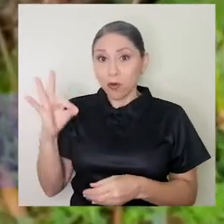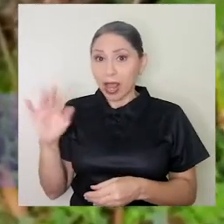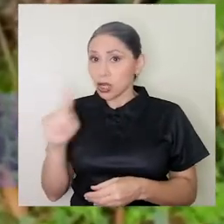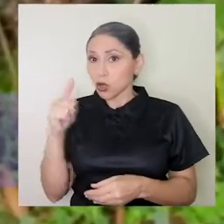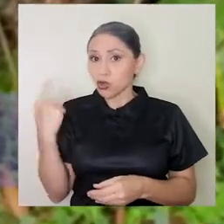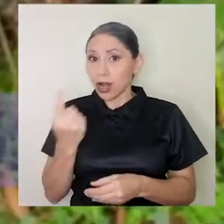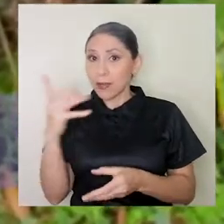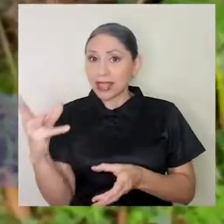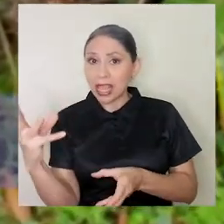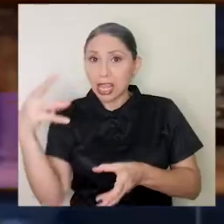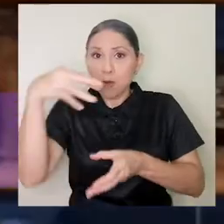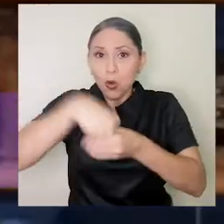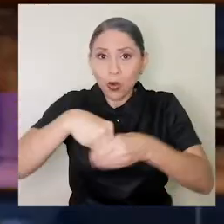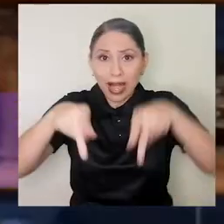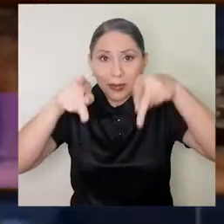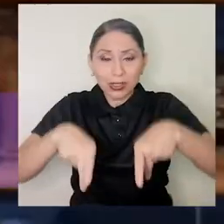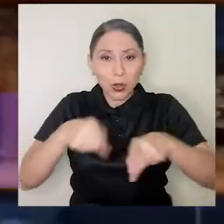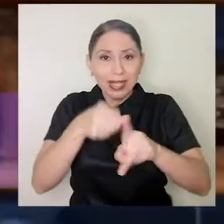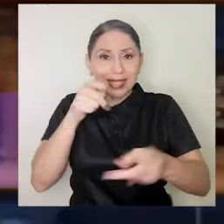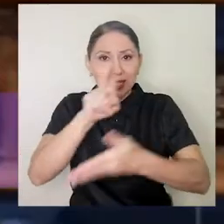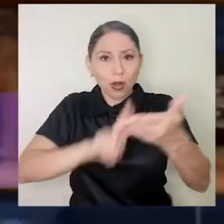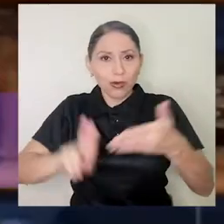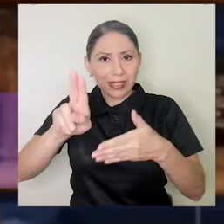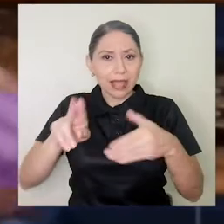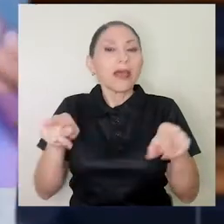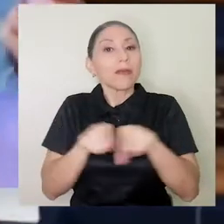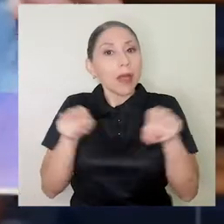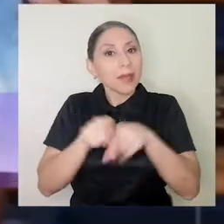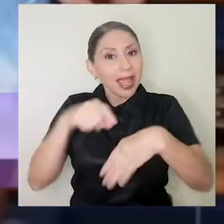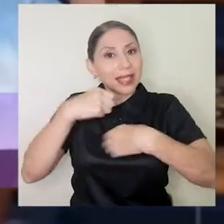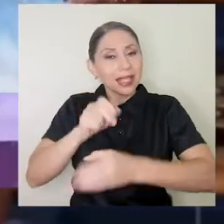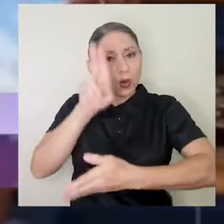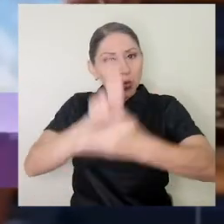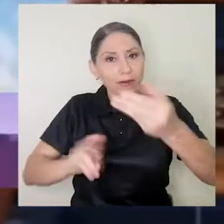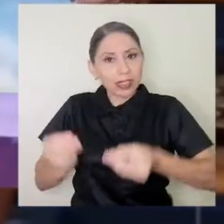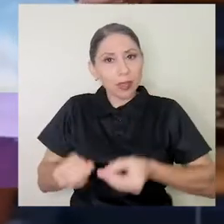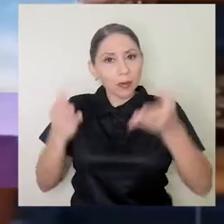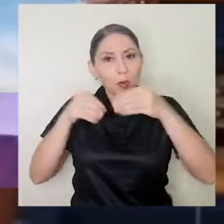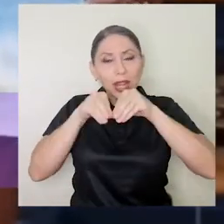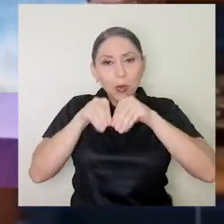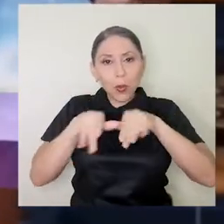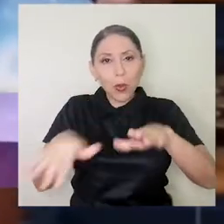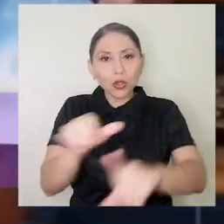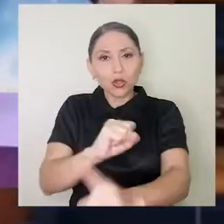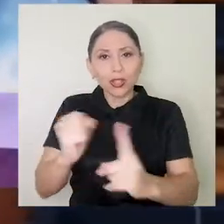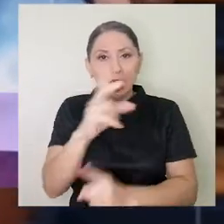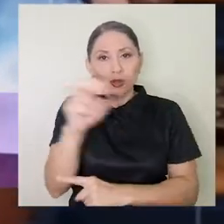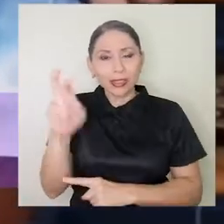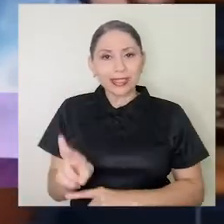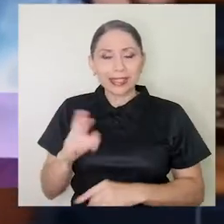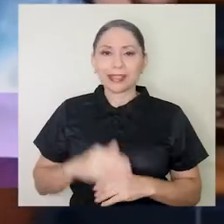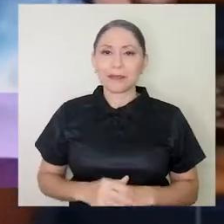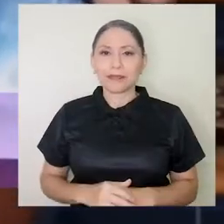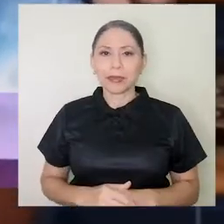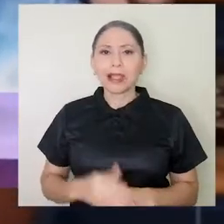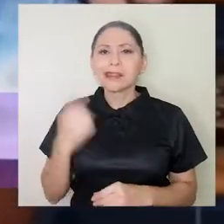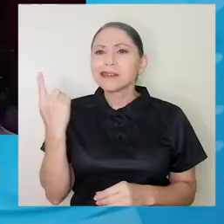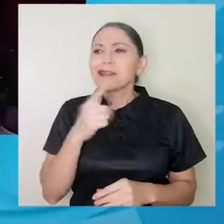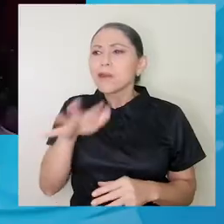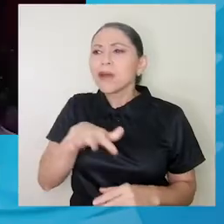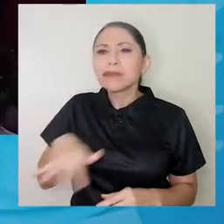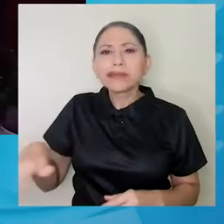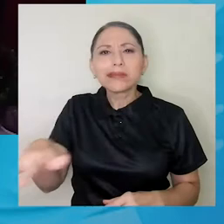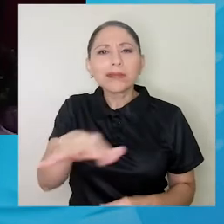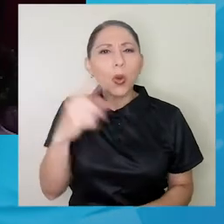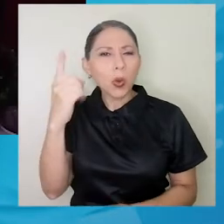las personas de la academia, sino también de hacer universidad pública en la sociedad costarricense. Persiste la idea